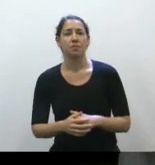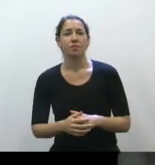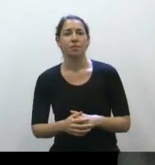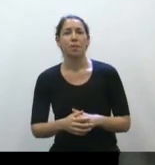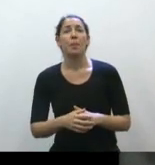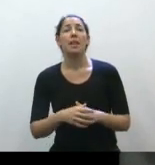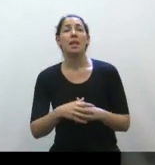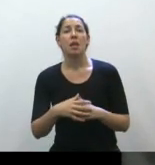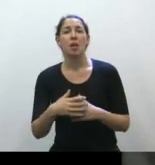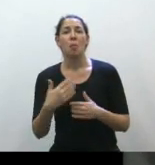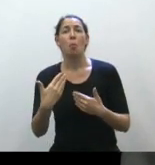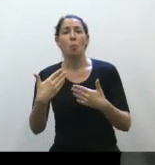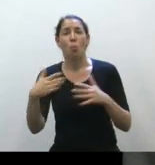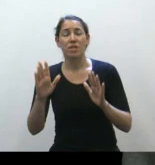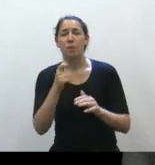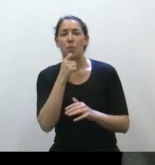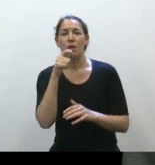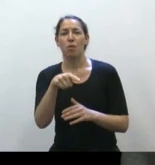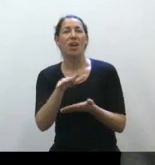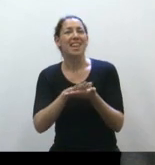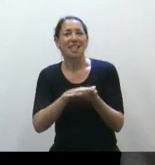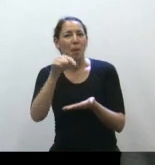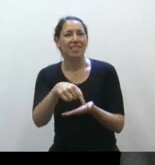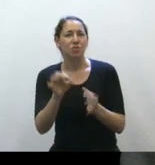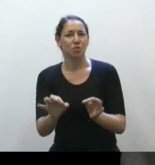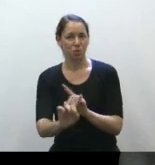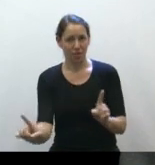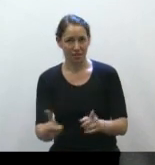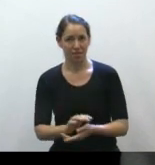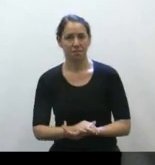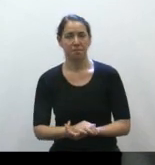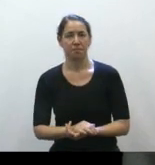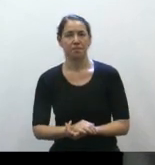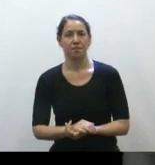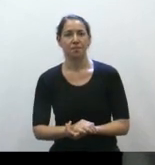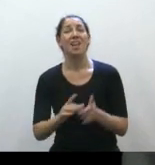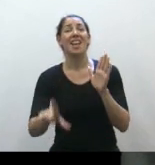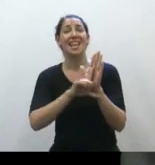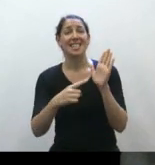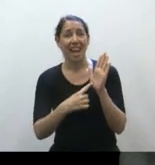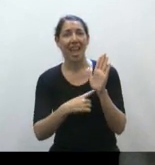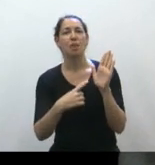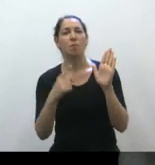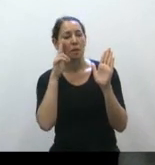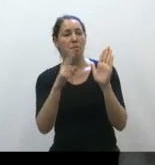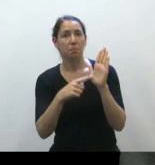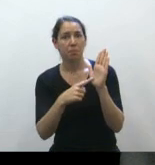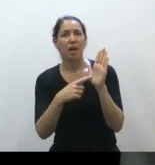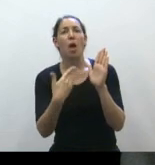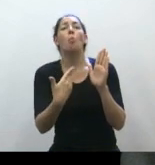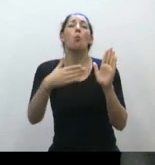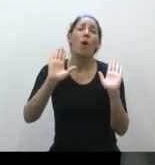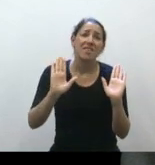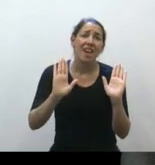y ninguna sociedad sobrevive sobre esa base. Eso de que el cumplimiento de la ley es optativo es una